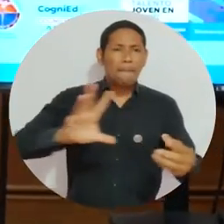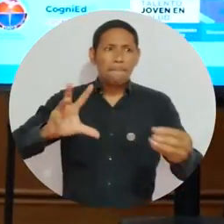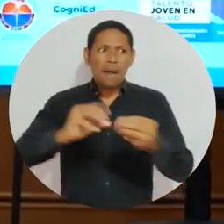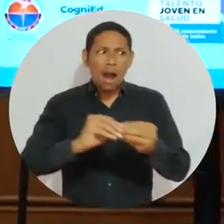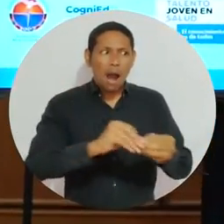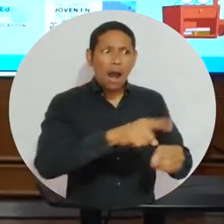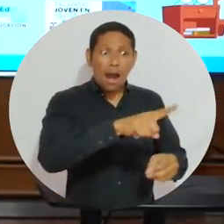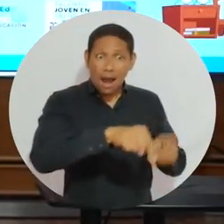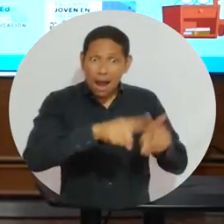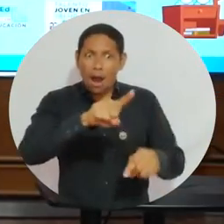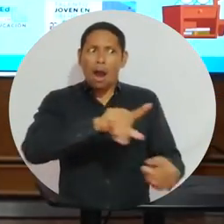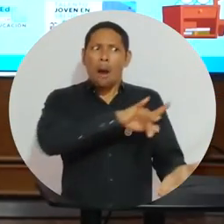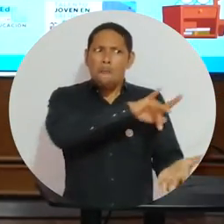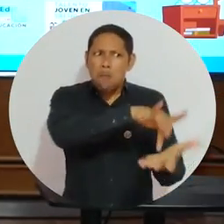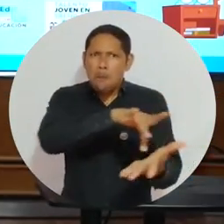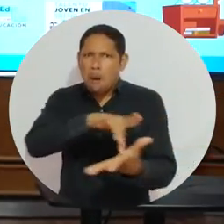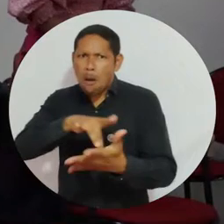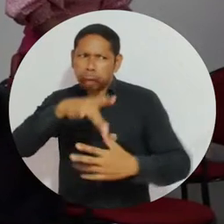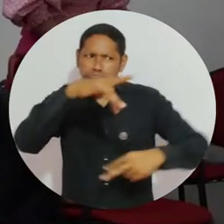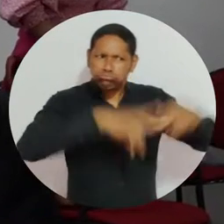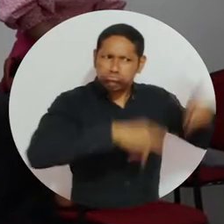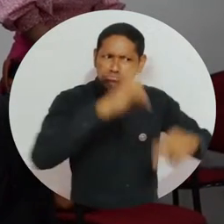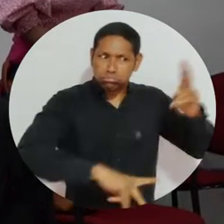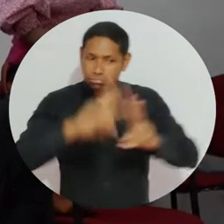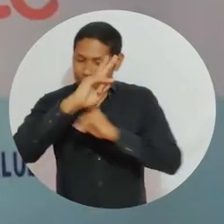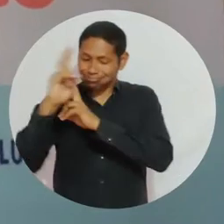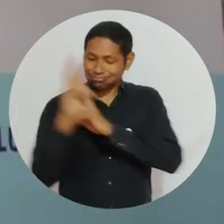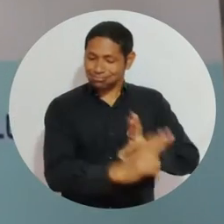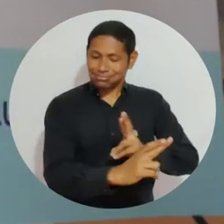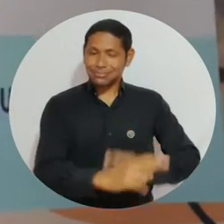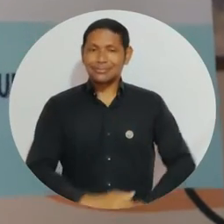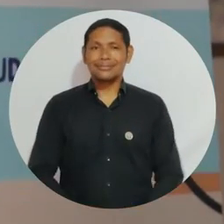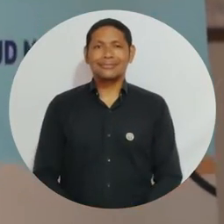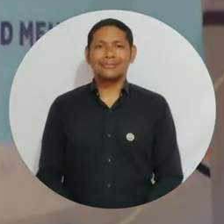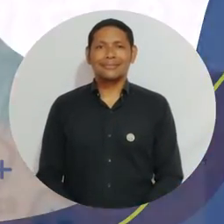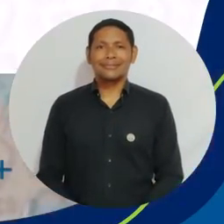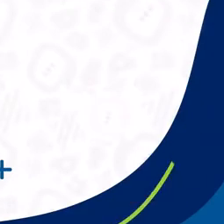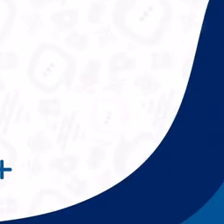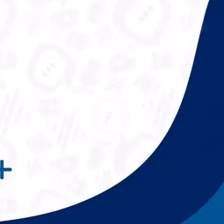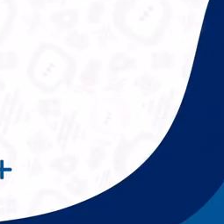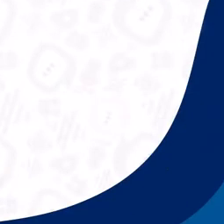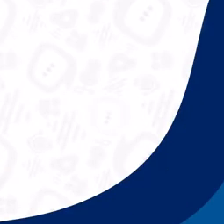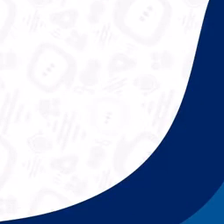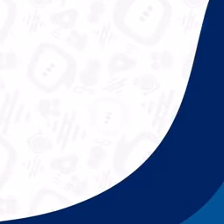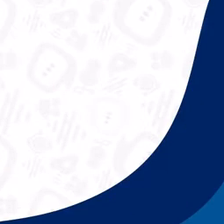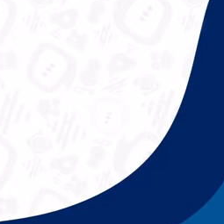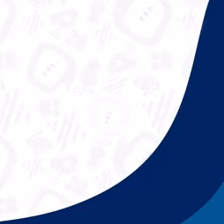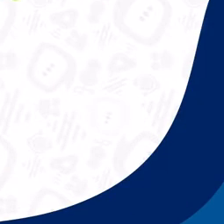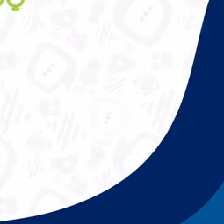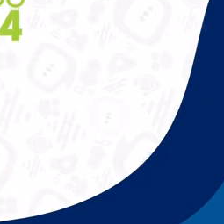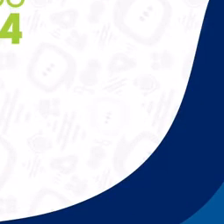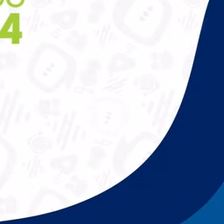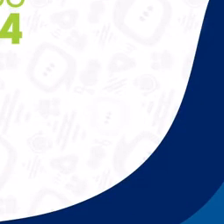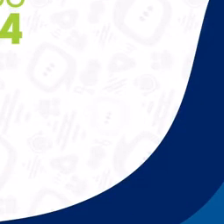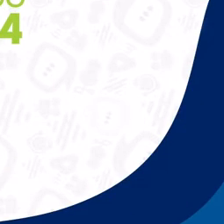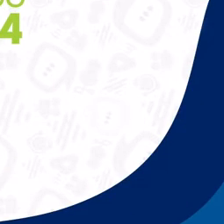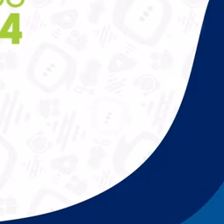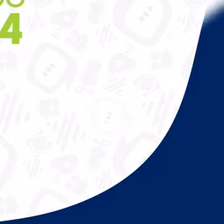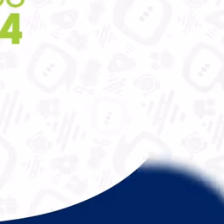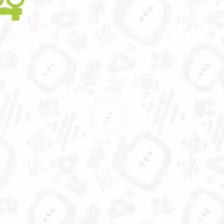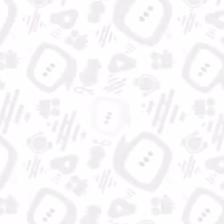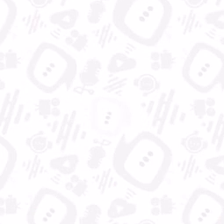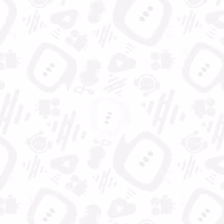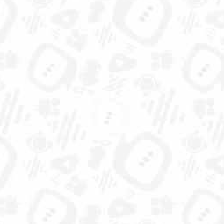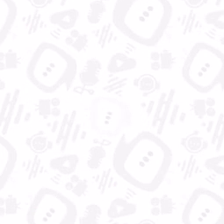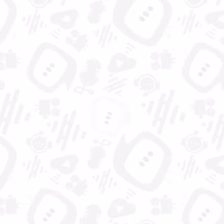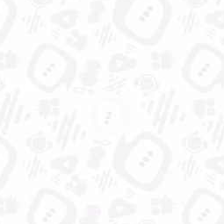y asimismo entregaron reconocimientos a quienes aportaron a la construcción de digitalmente. Universidad de Magdalena, aún más